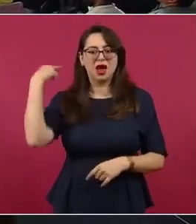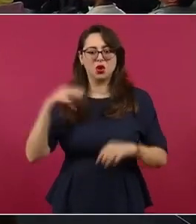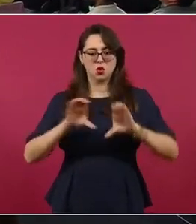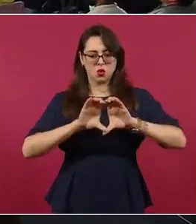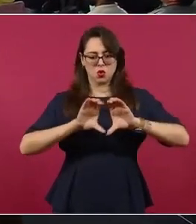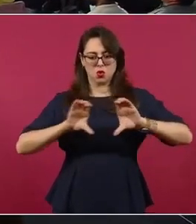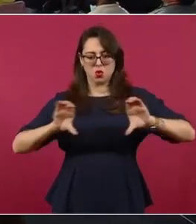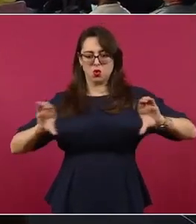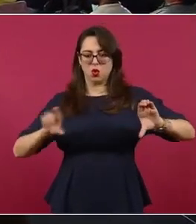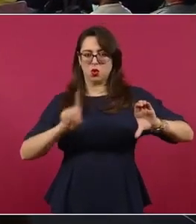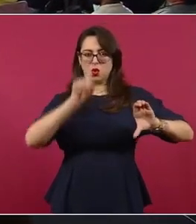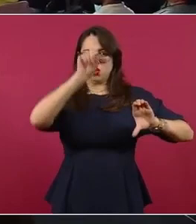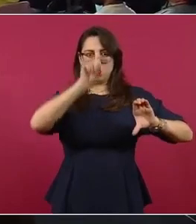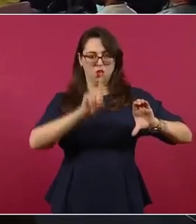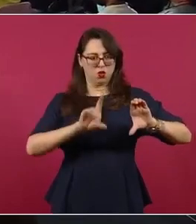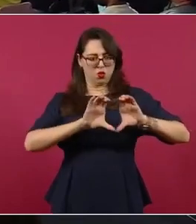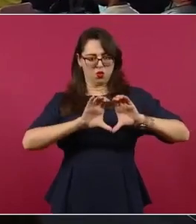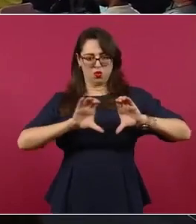Veracruz.